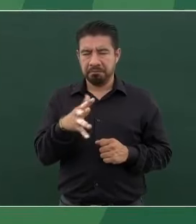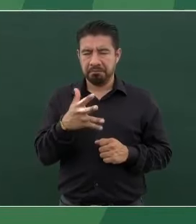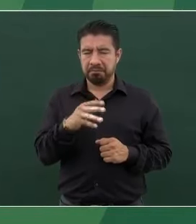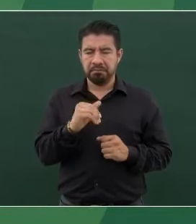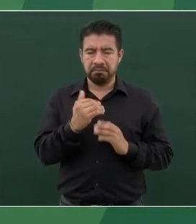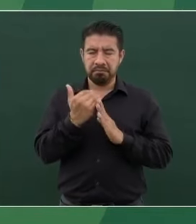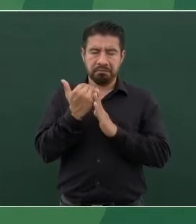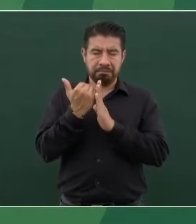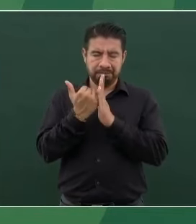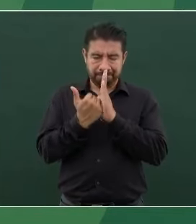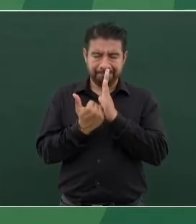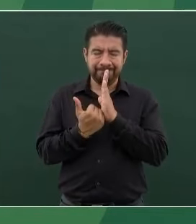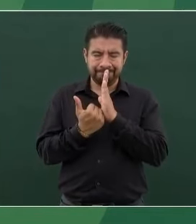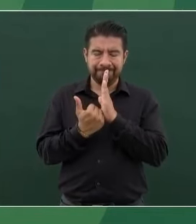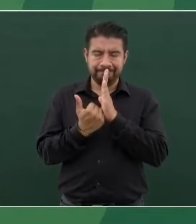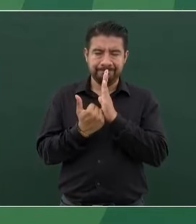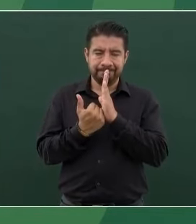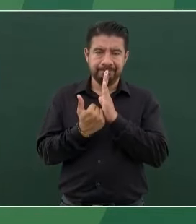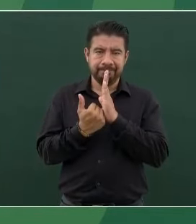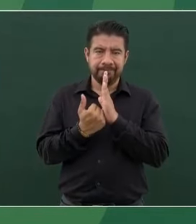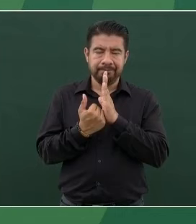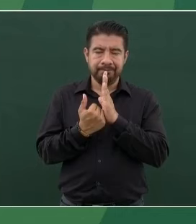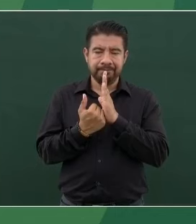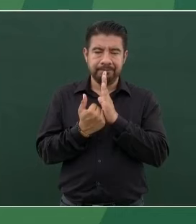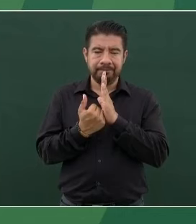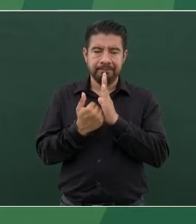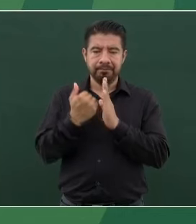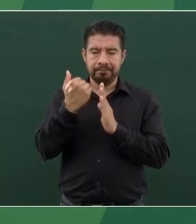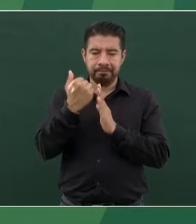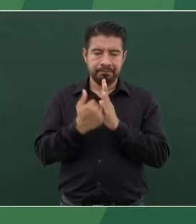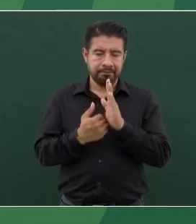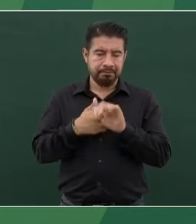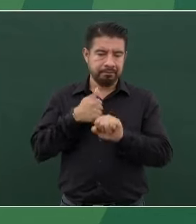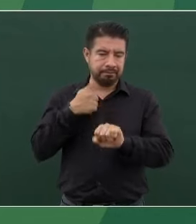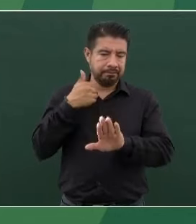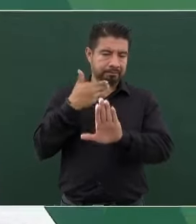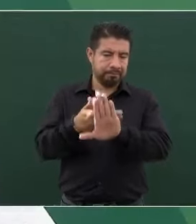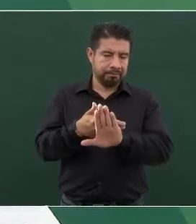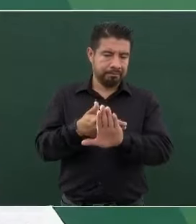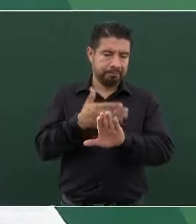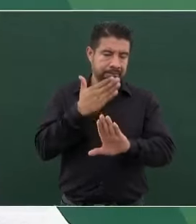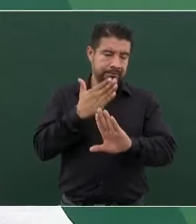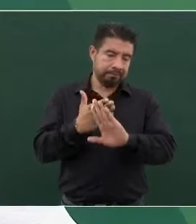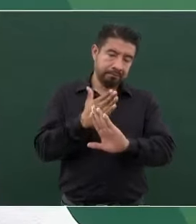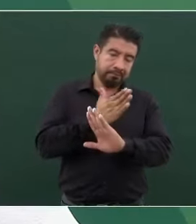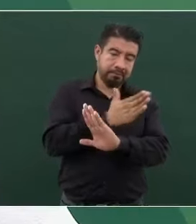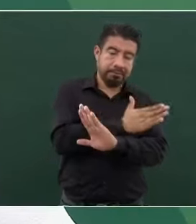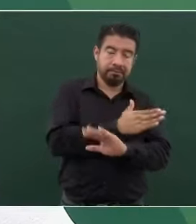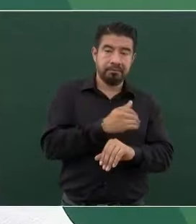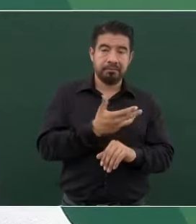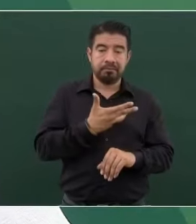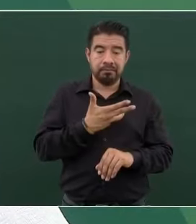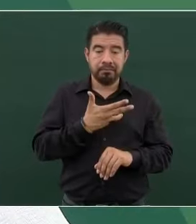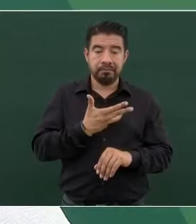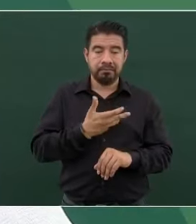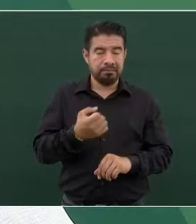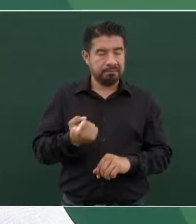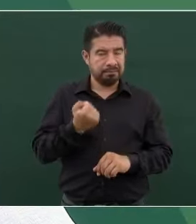menos agresiones que en otras elecciones.